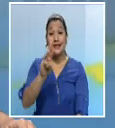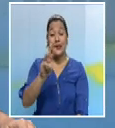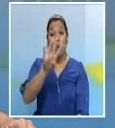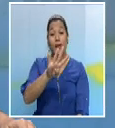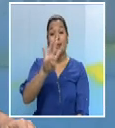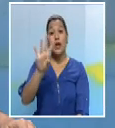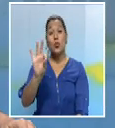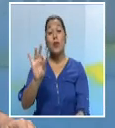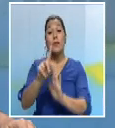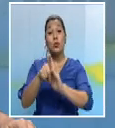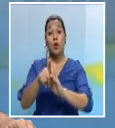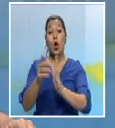.49 minutos, hacemos una nueva pausa.